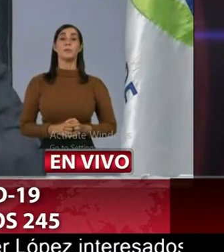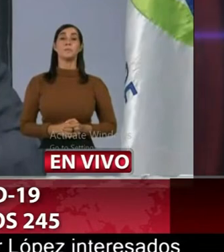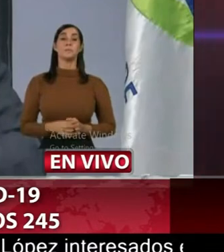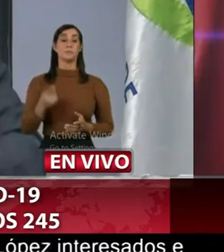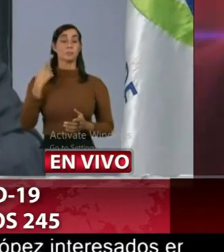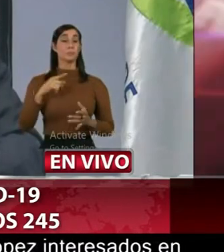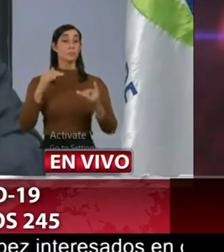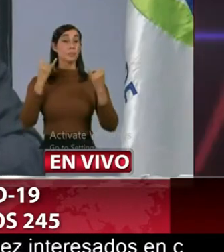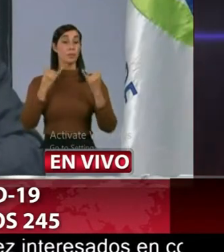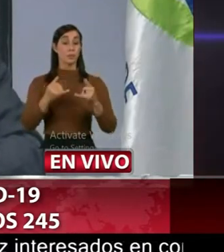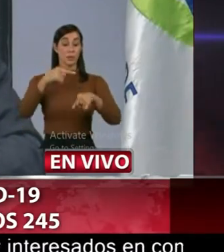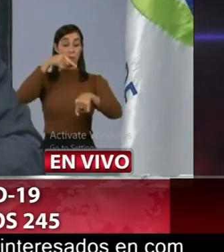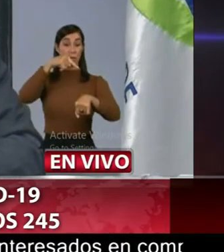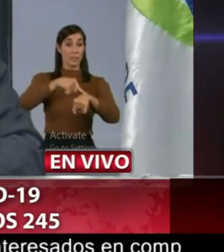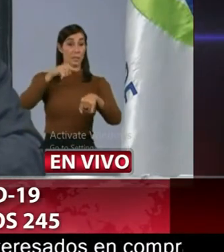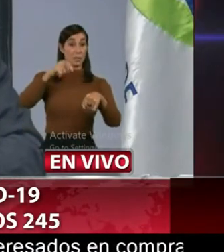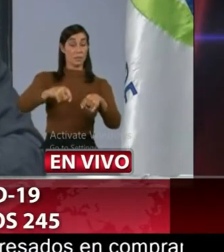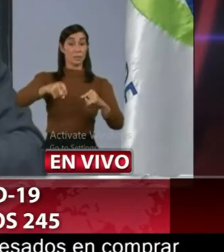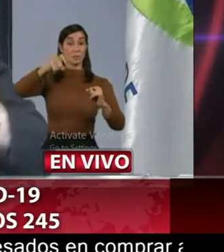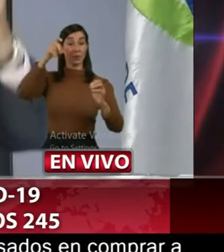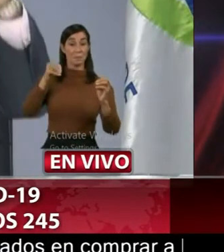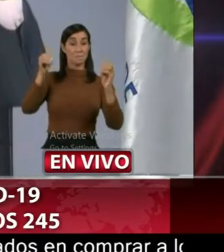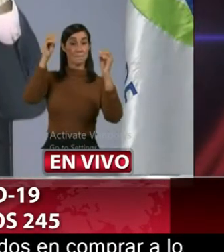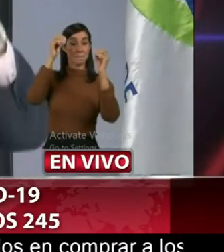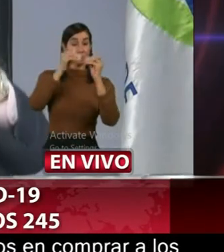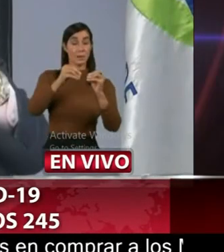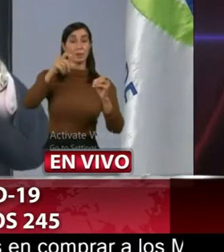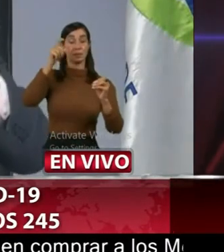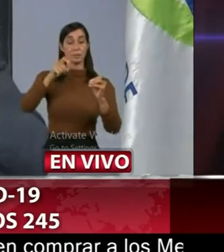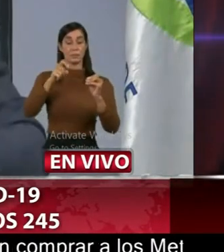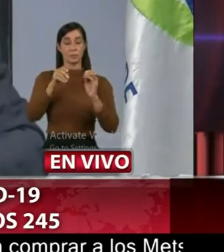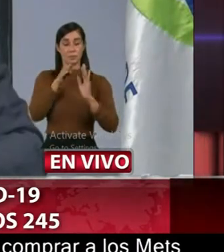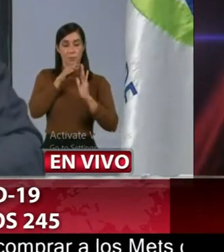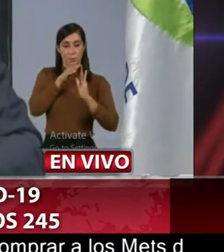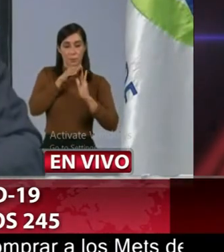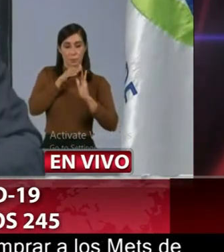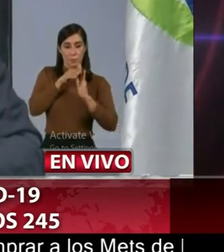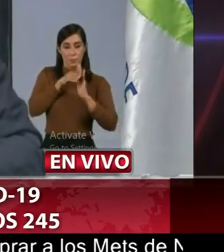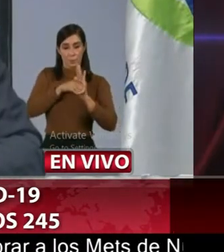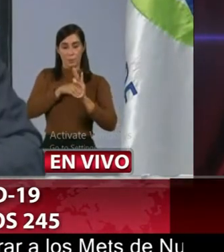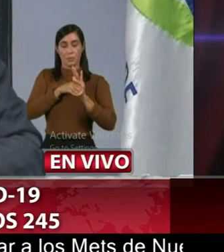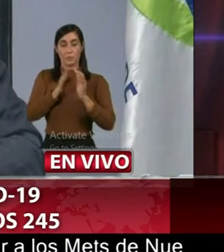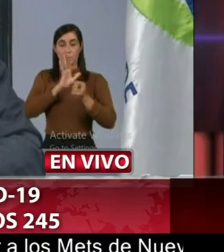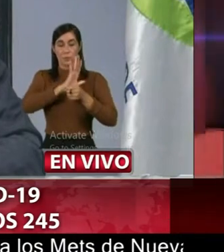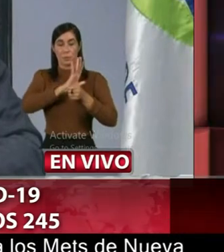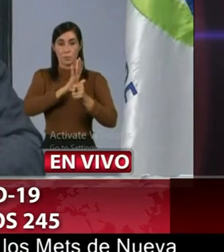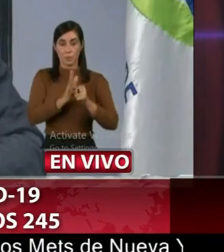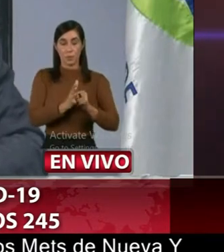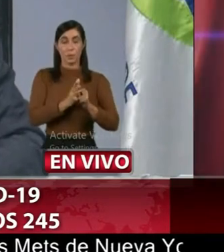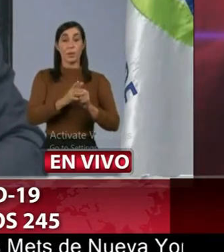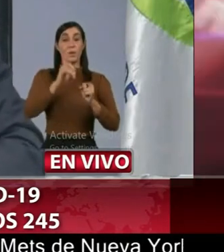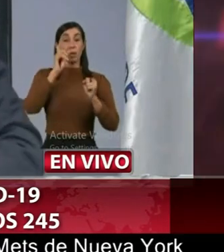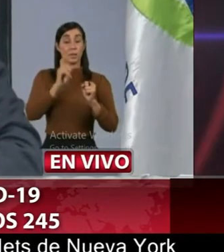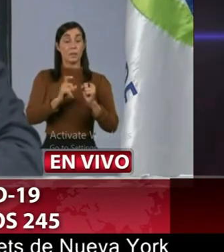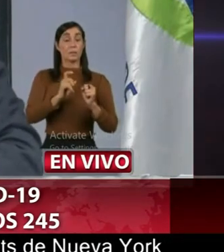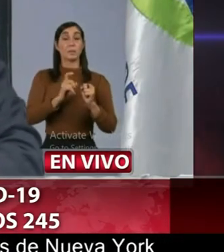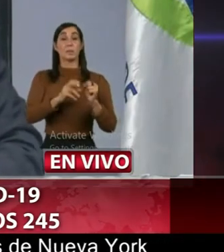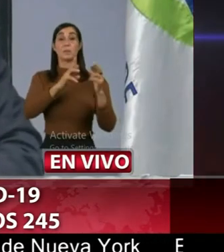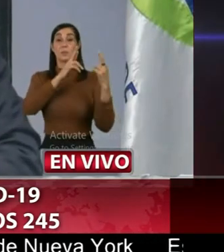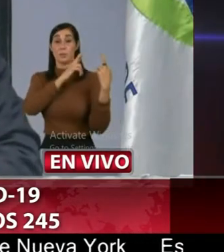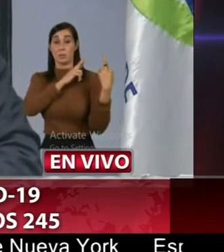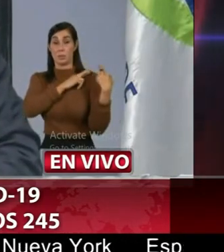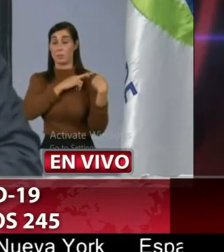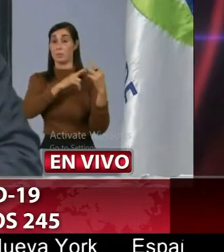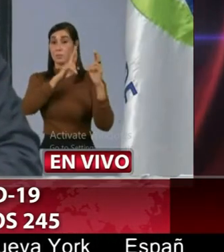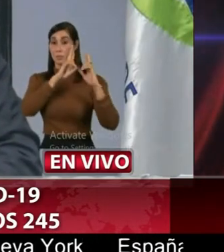en esta fase es cuanto más necesitamos con fines de reducir los niveles de contaminación del